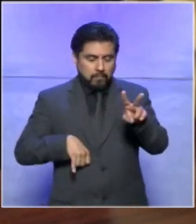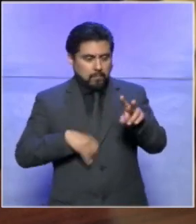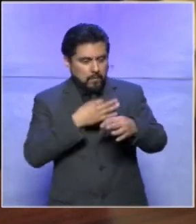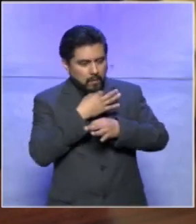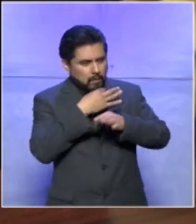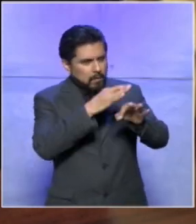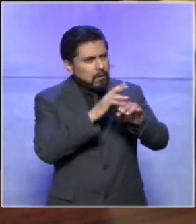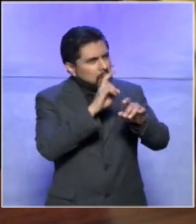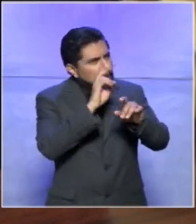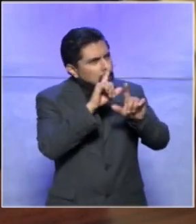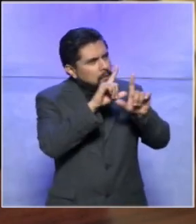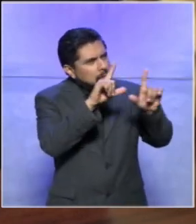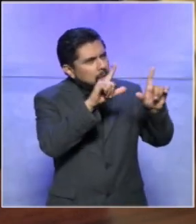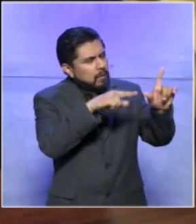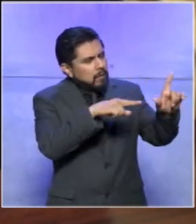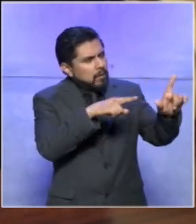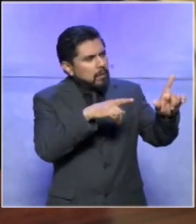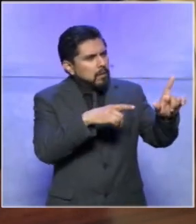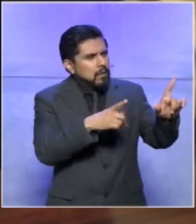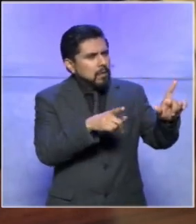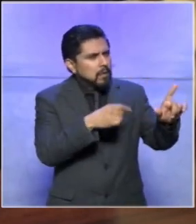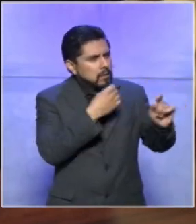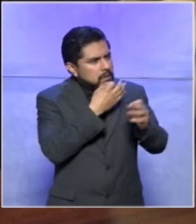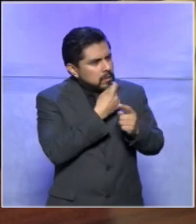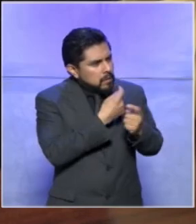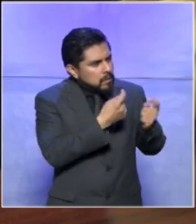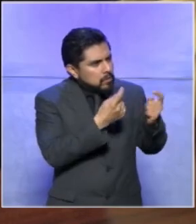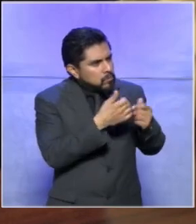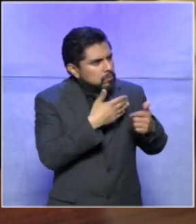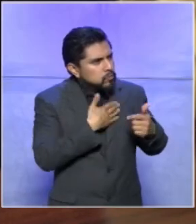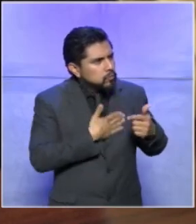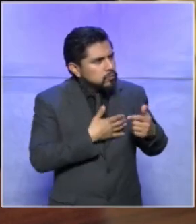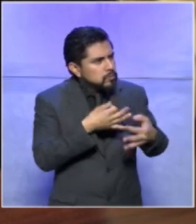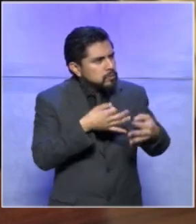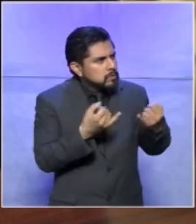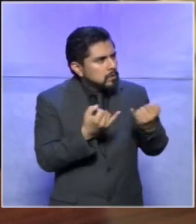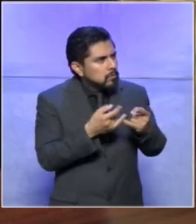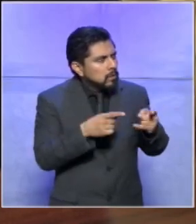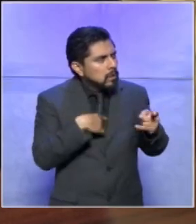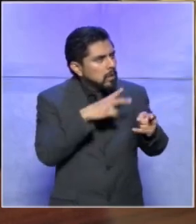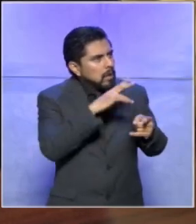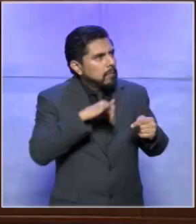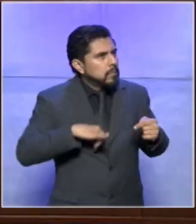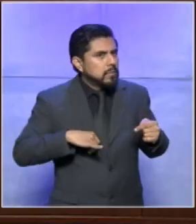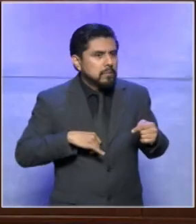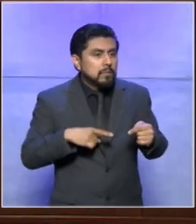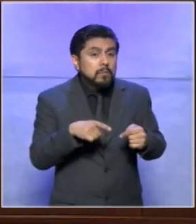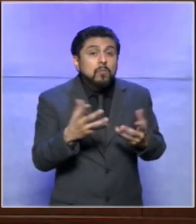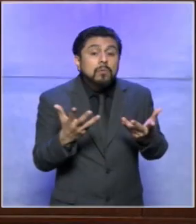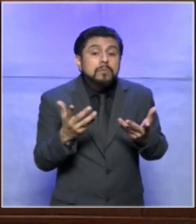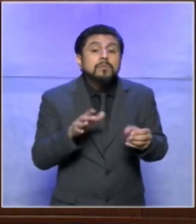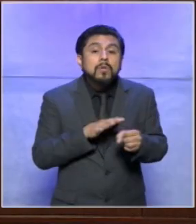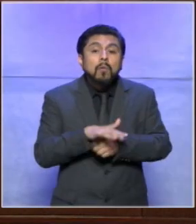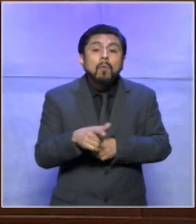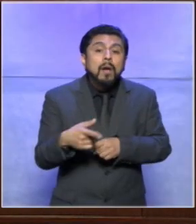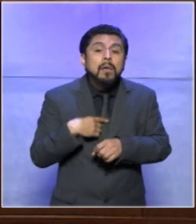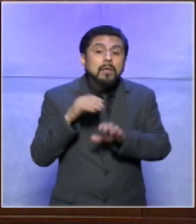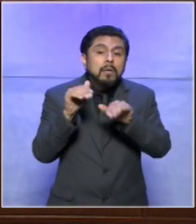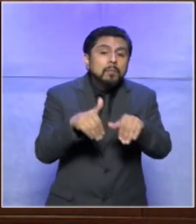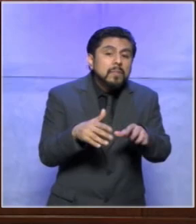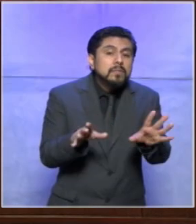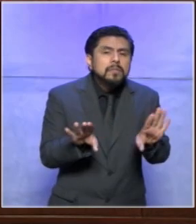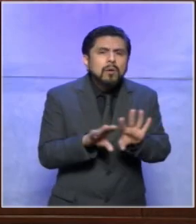convocatoria para poder aprender más sobre la justicia e igualdad y que tuviste que hacer que que